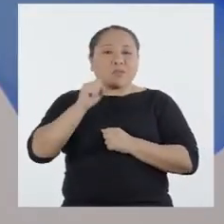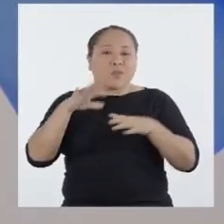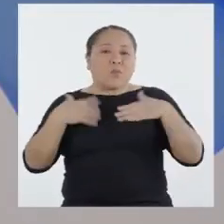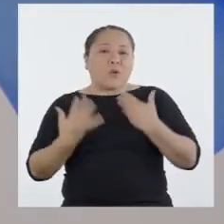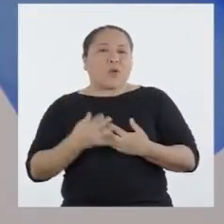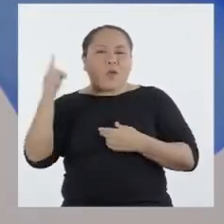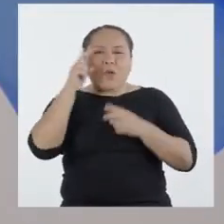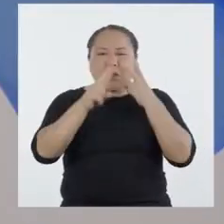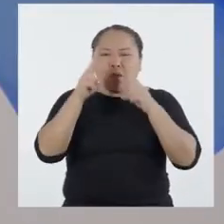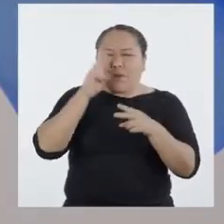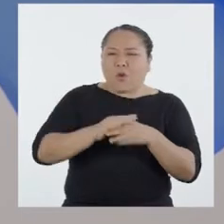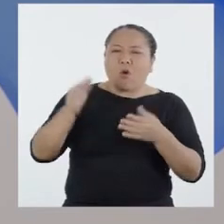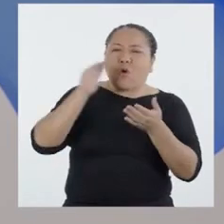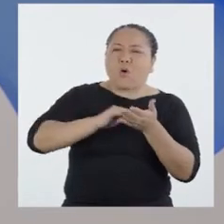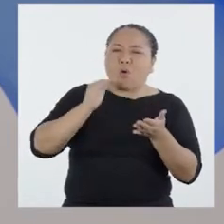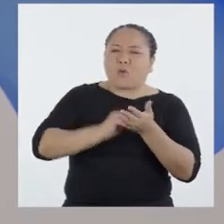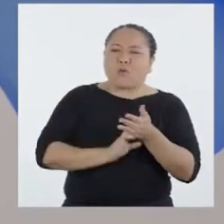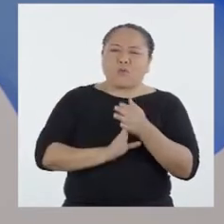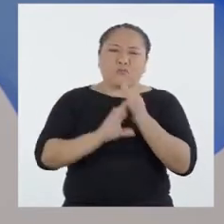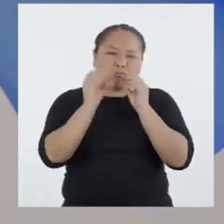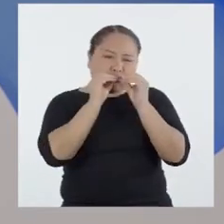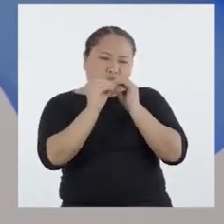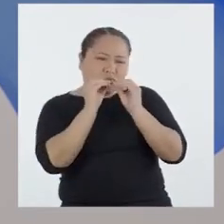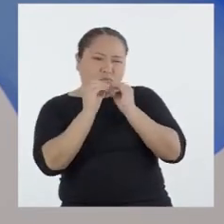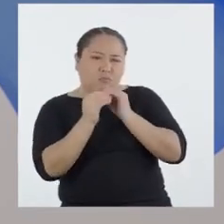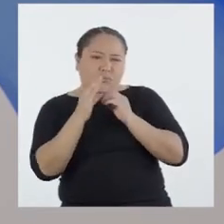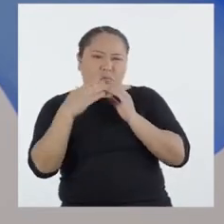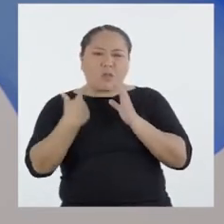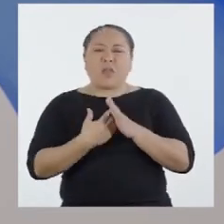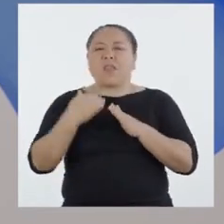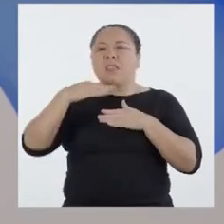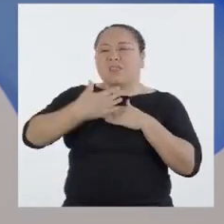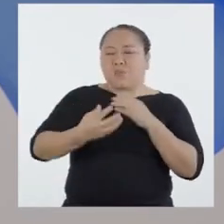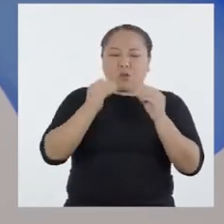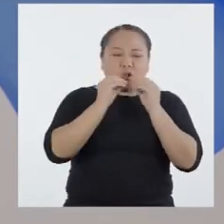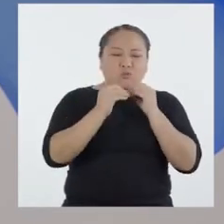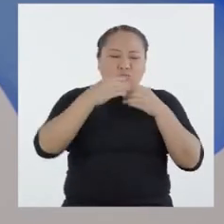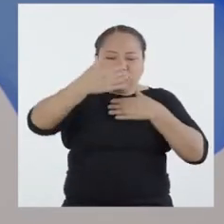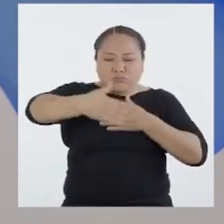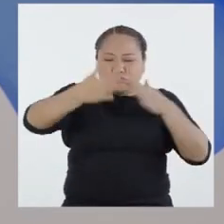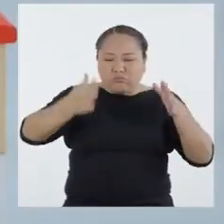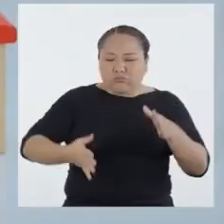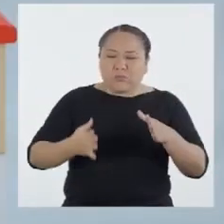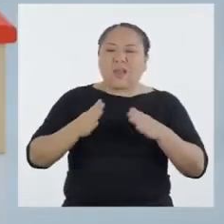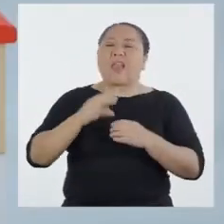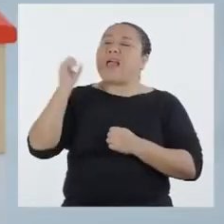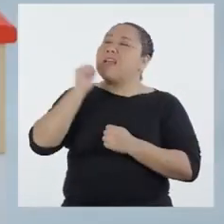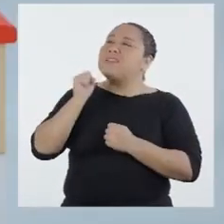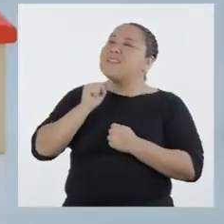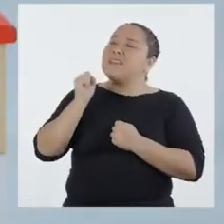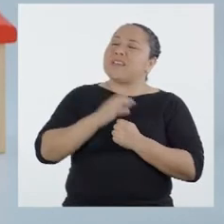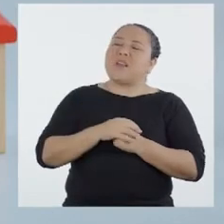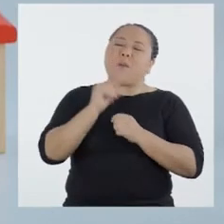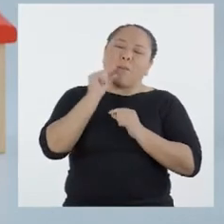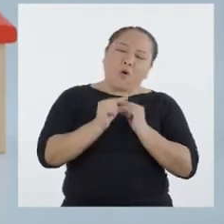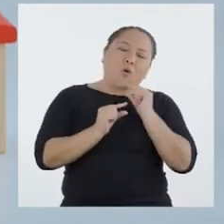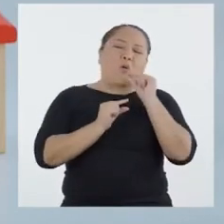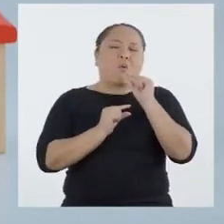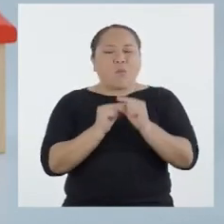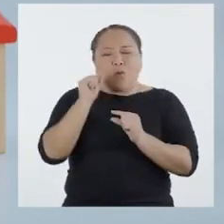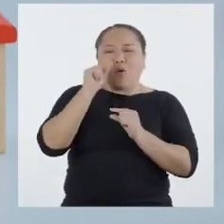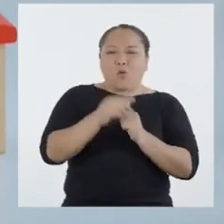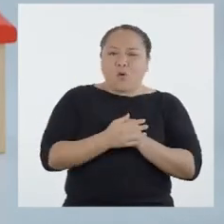que es posible. Habría que revisar de nuevo nuestros presupuestos post-renovación del set, tocino. Sí, poco a